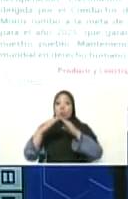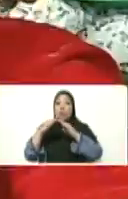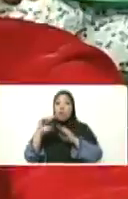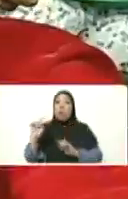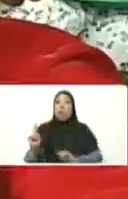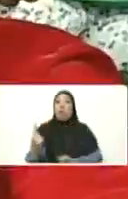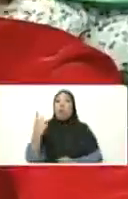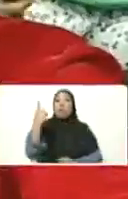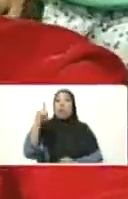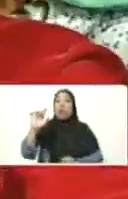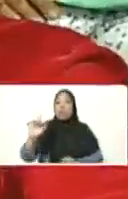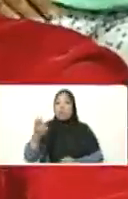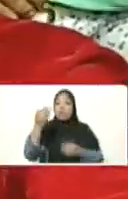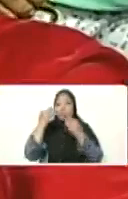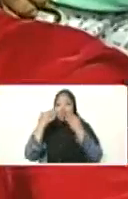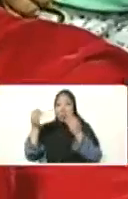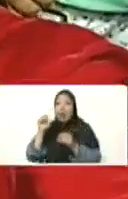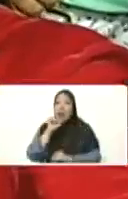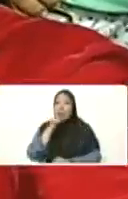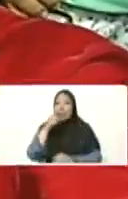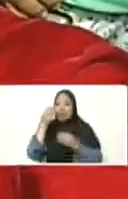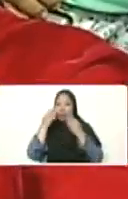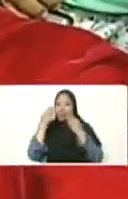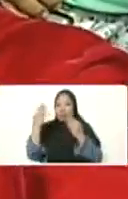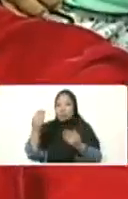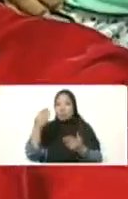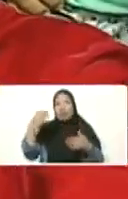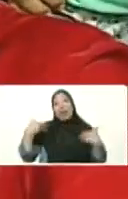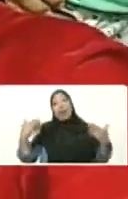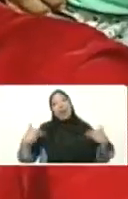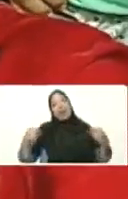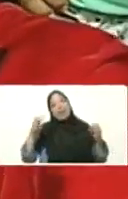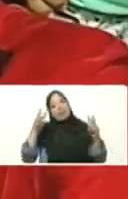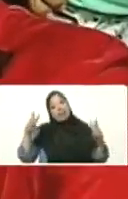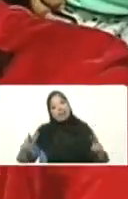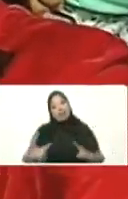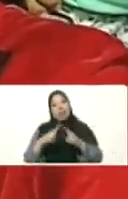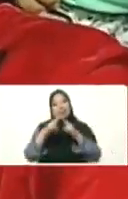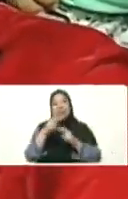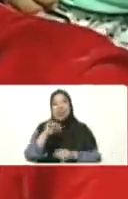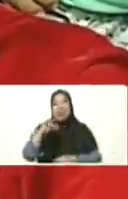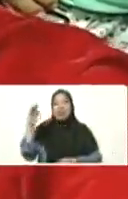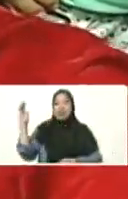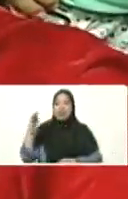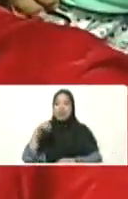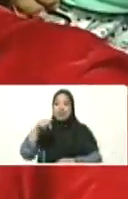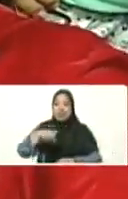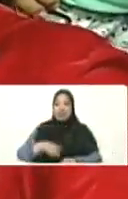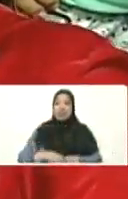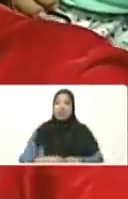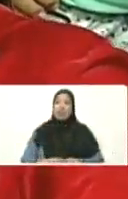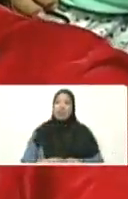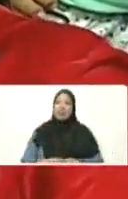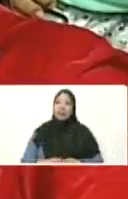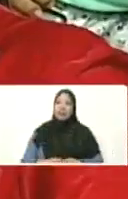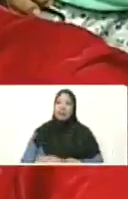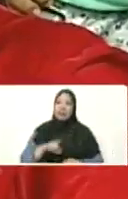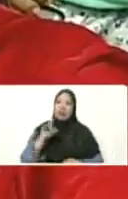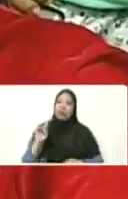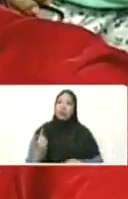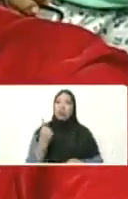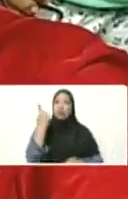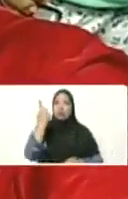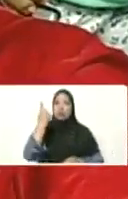número uno. Melania, qué alegría verte y tenerte. Melania, el número uno,